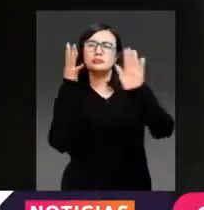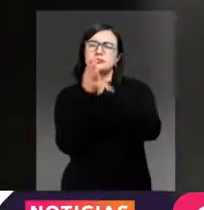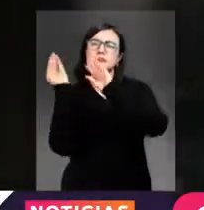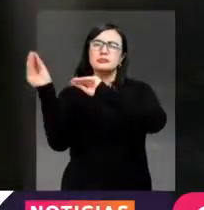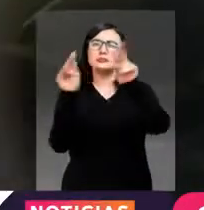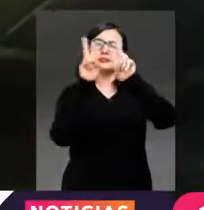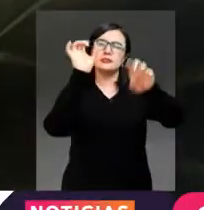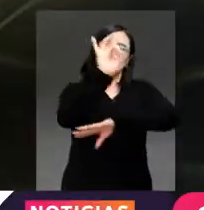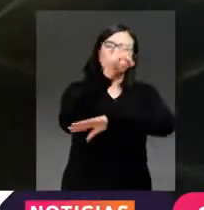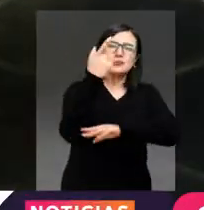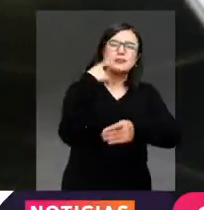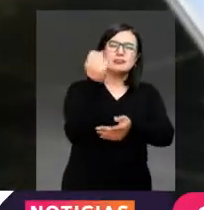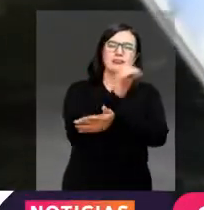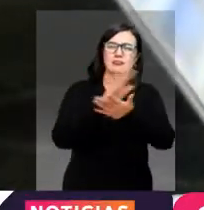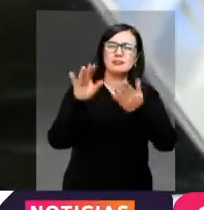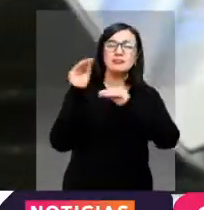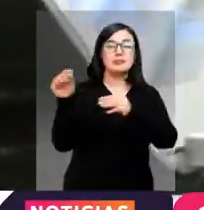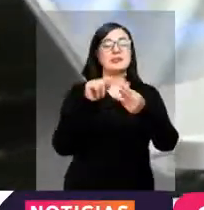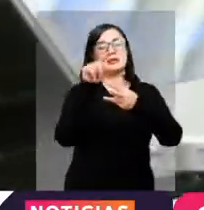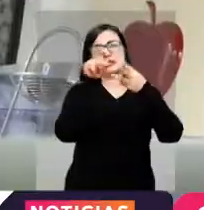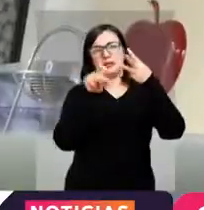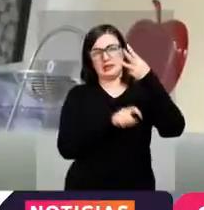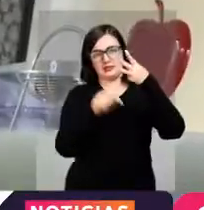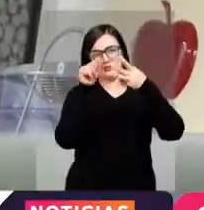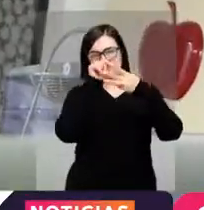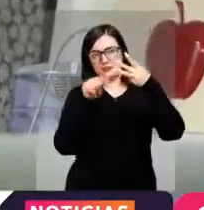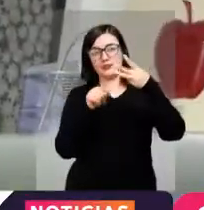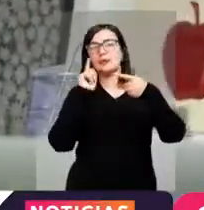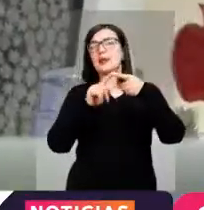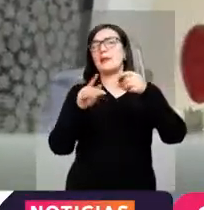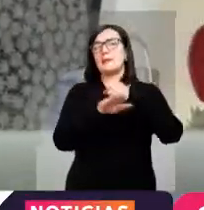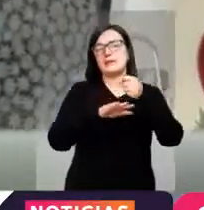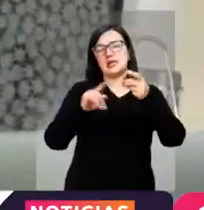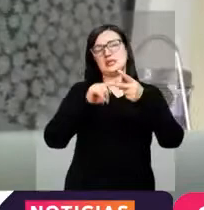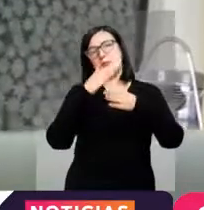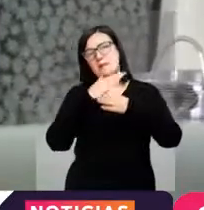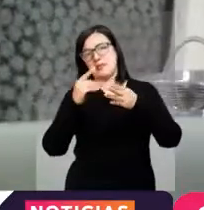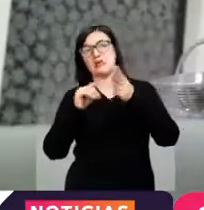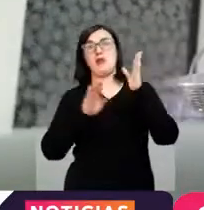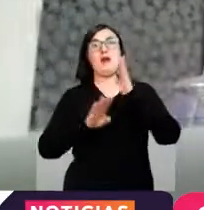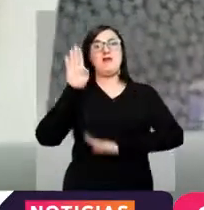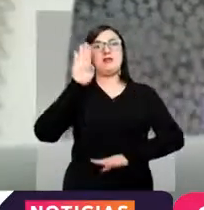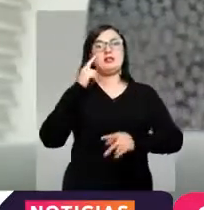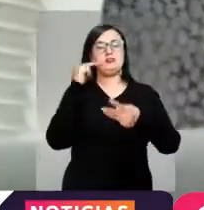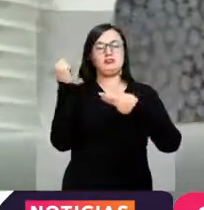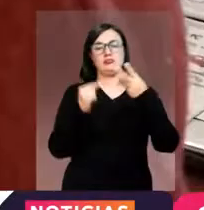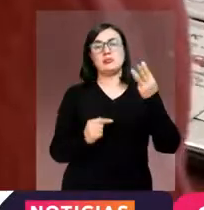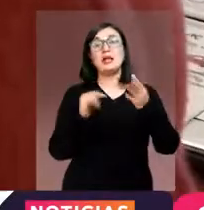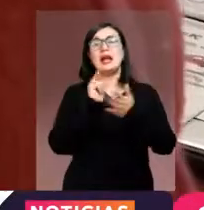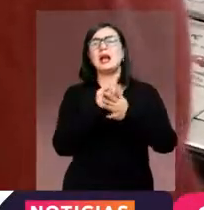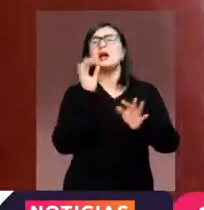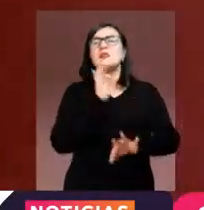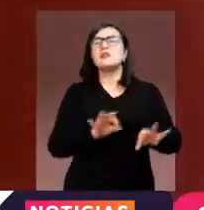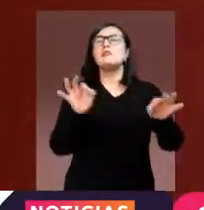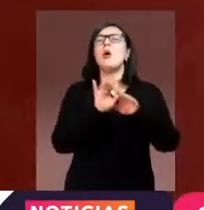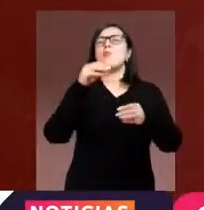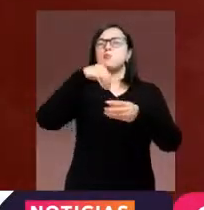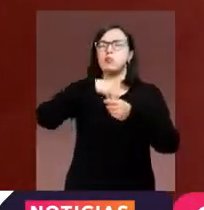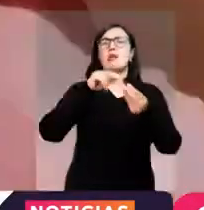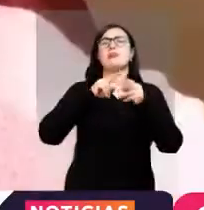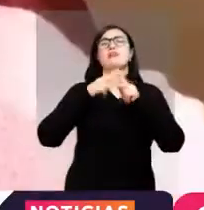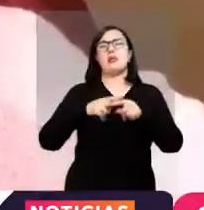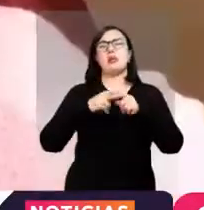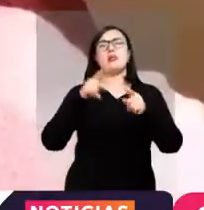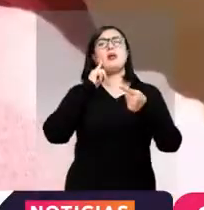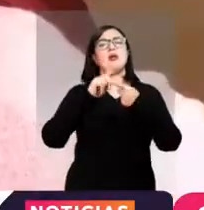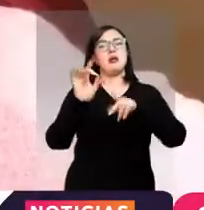organizadas en tres niveles de madurez digital, básico, intermedio y avanzado, en cada uno de los cuales habrá talleres online. La duración